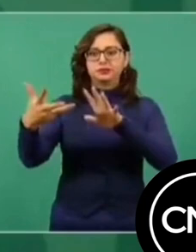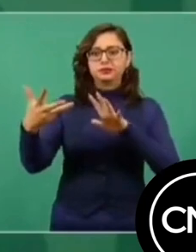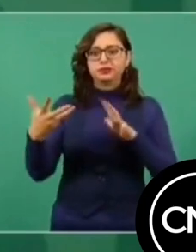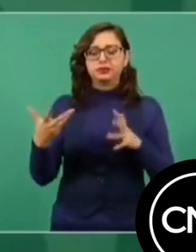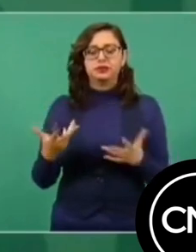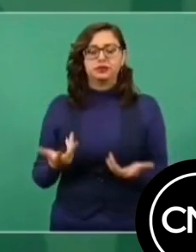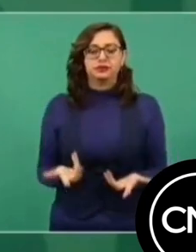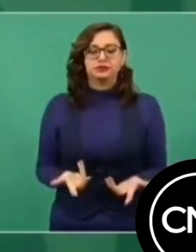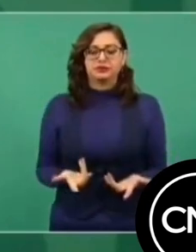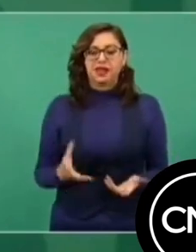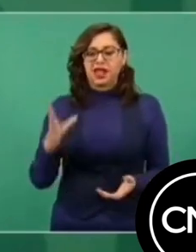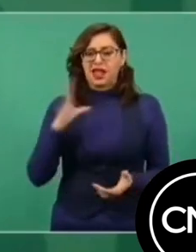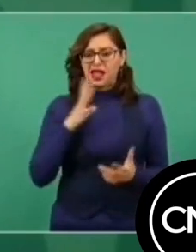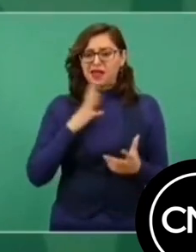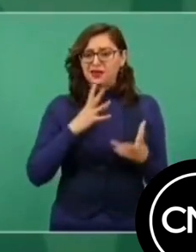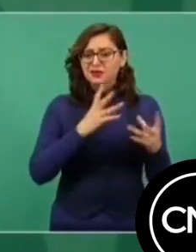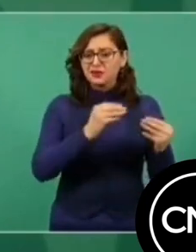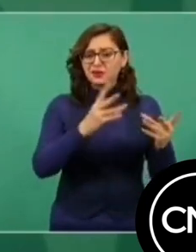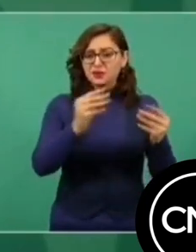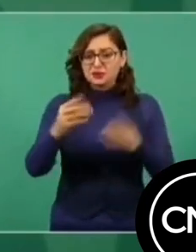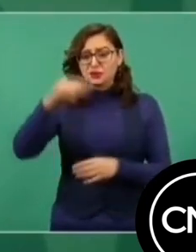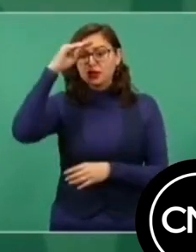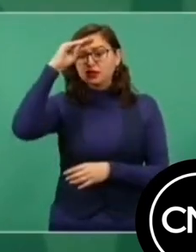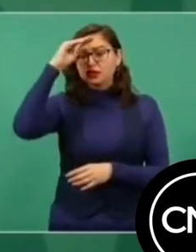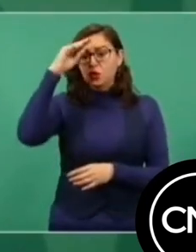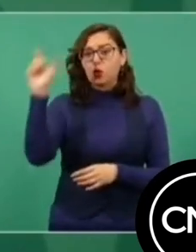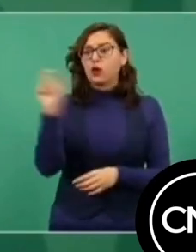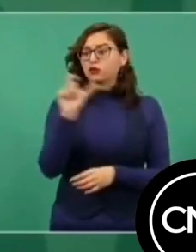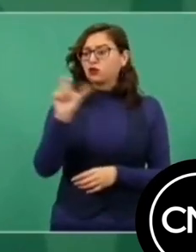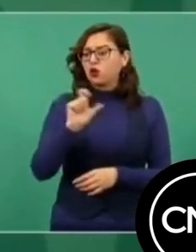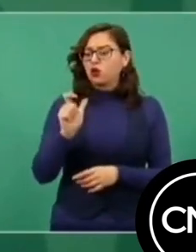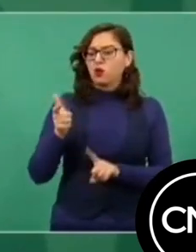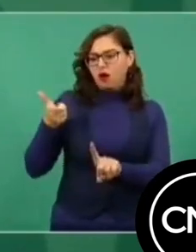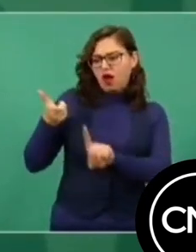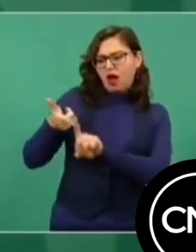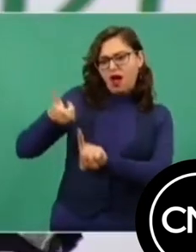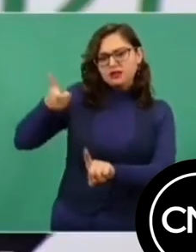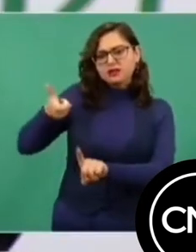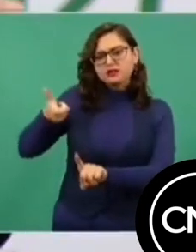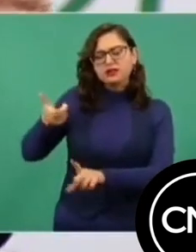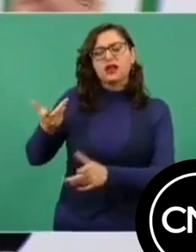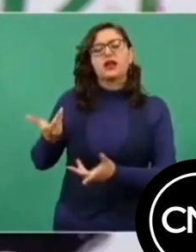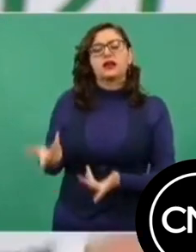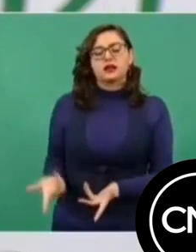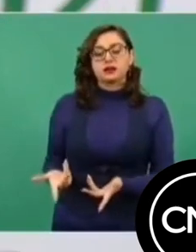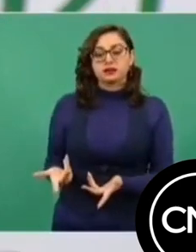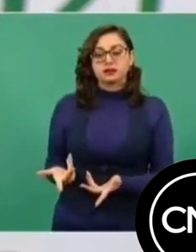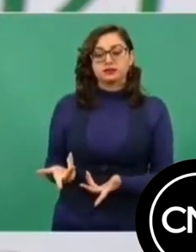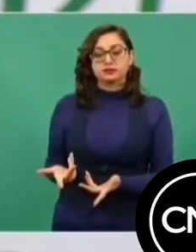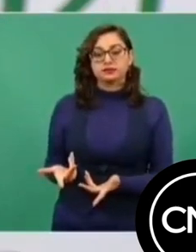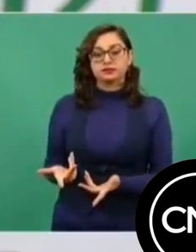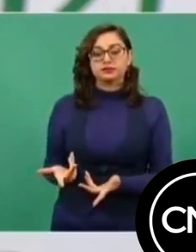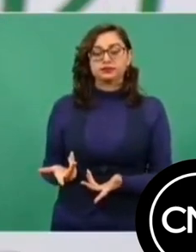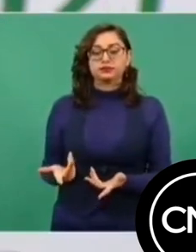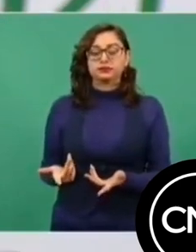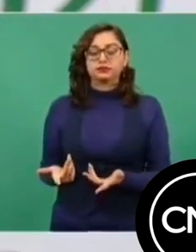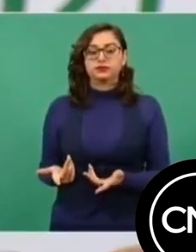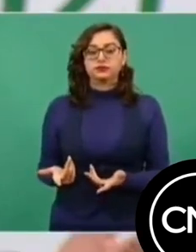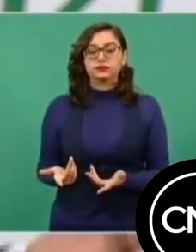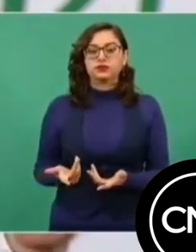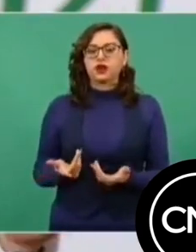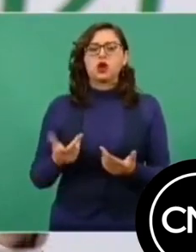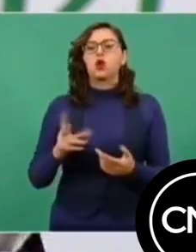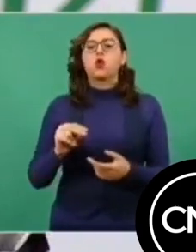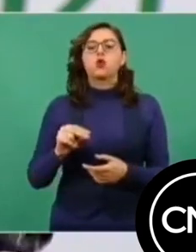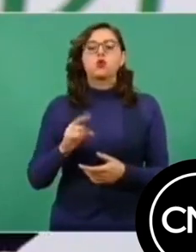que hay en los asaltos, no sólo las Barrett contra las fuerzas de seguridad del